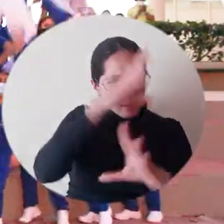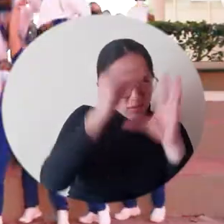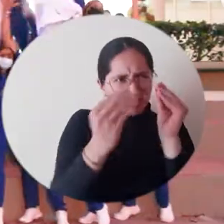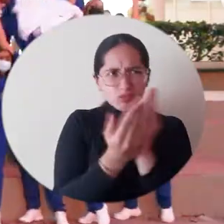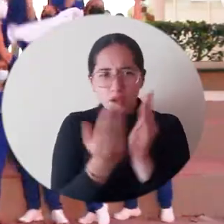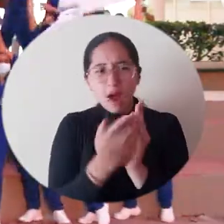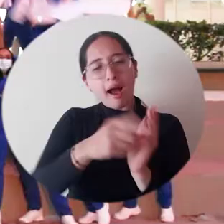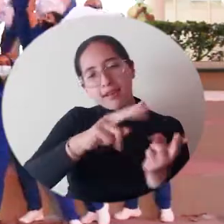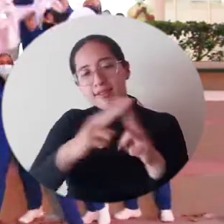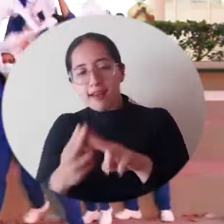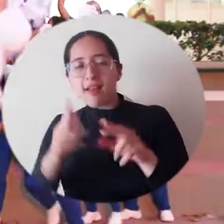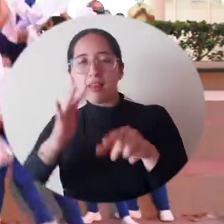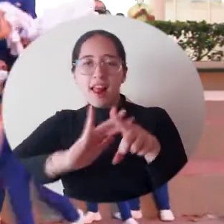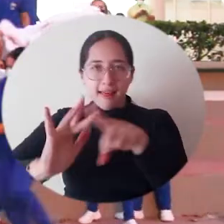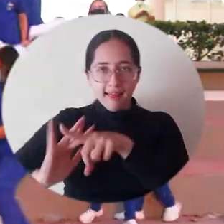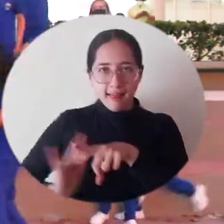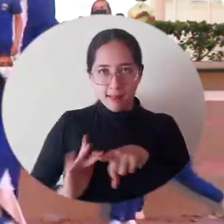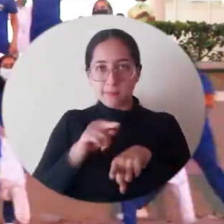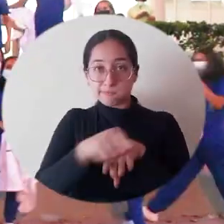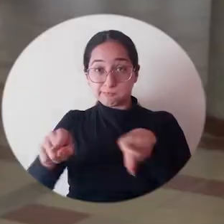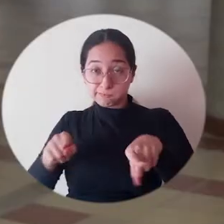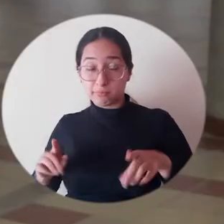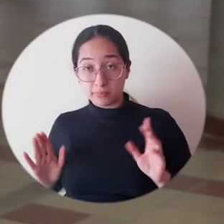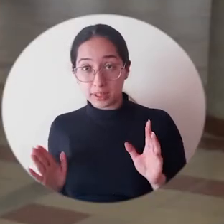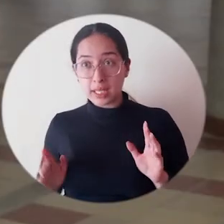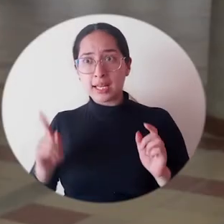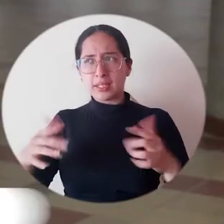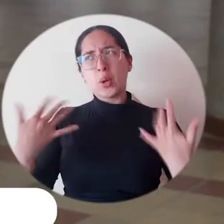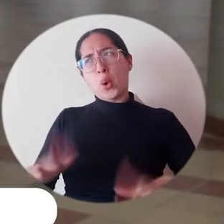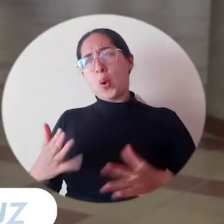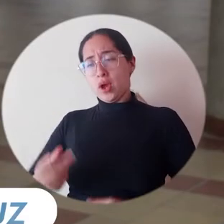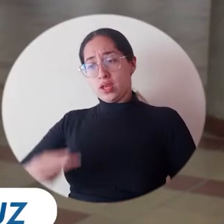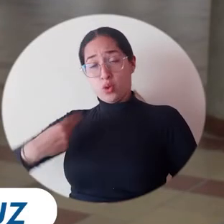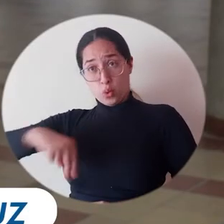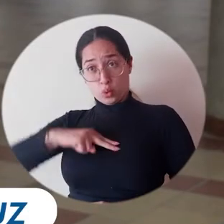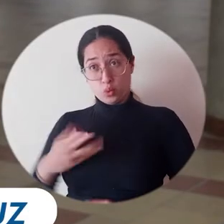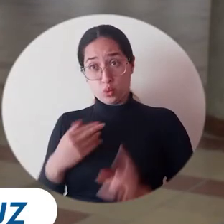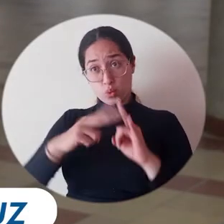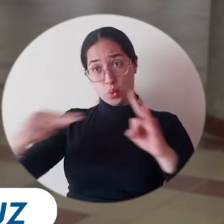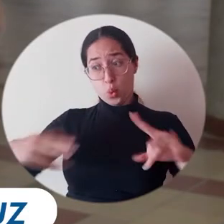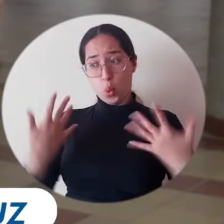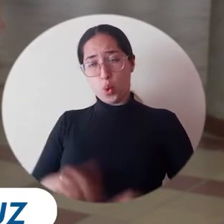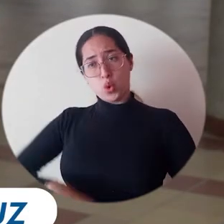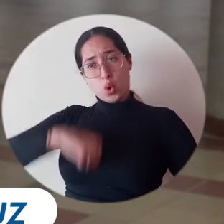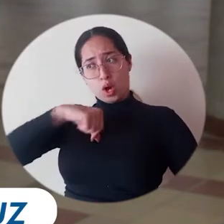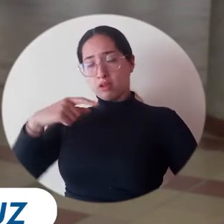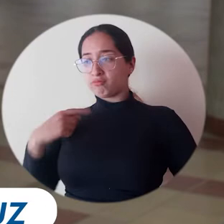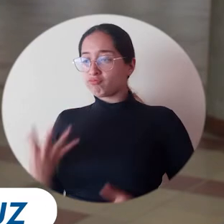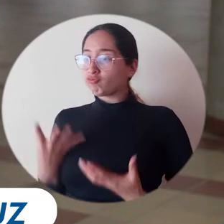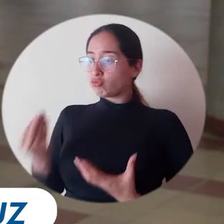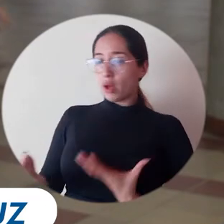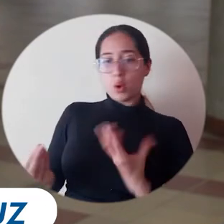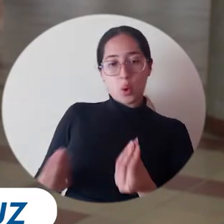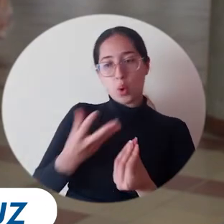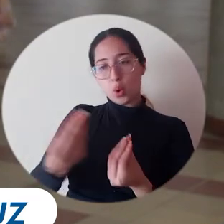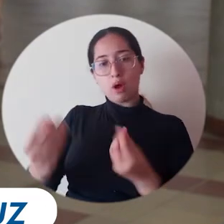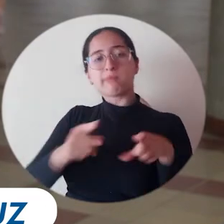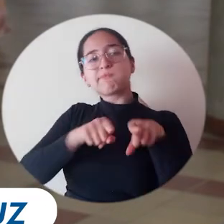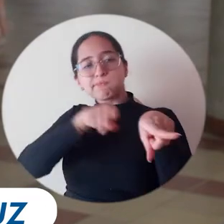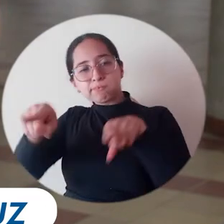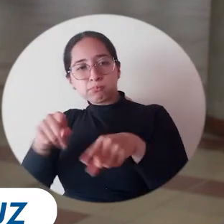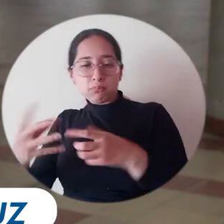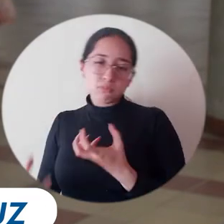formación profesional. Para nosotros es un orgullo entregar este producto que va a cada uno de los diferentes puestos de salud